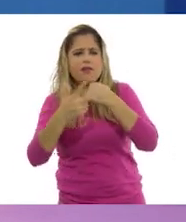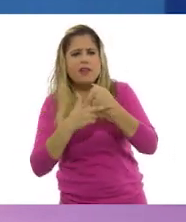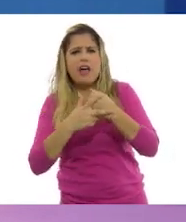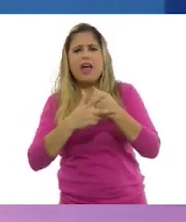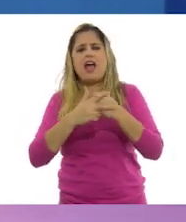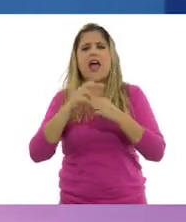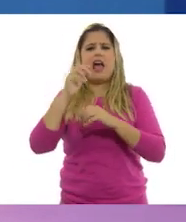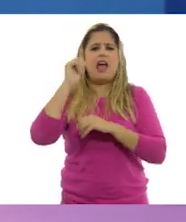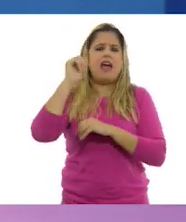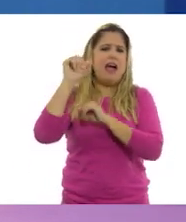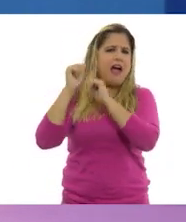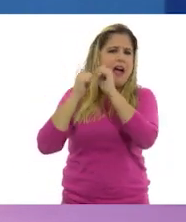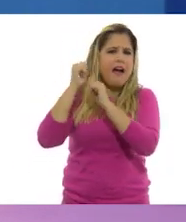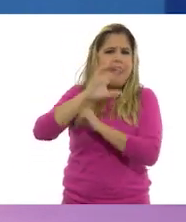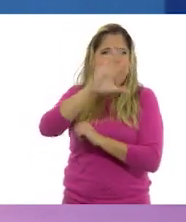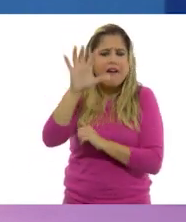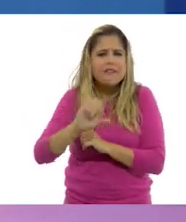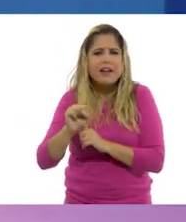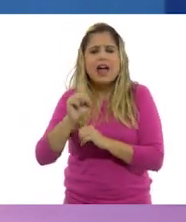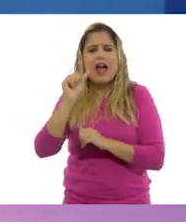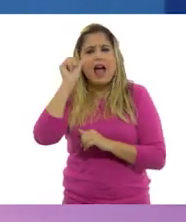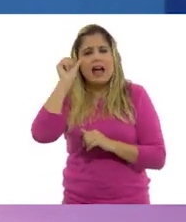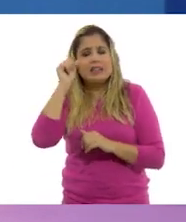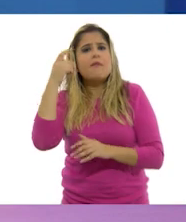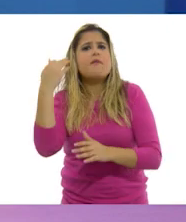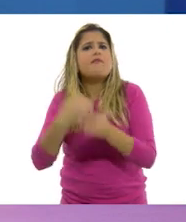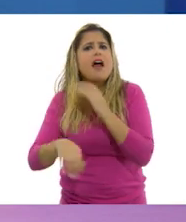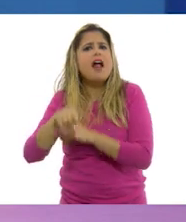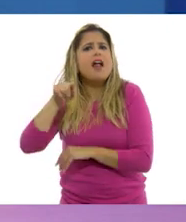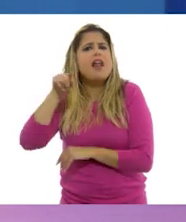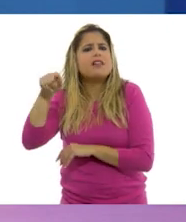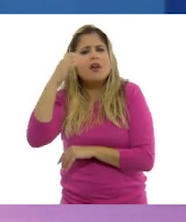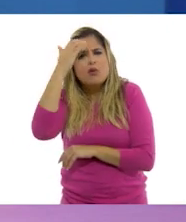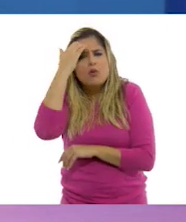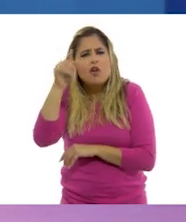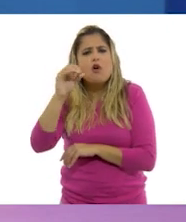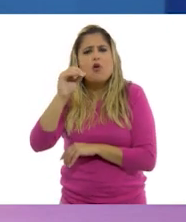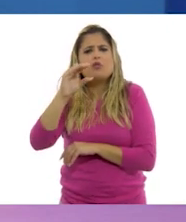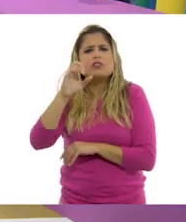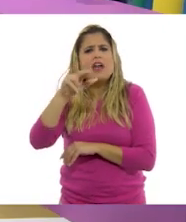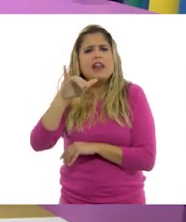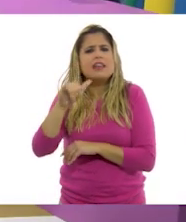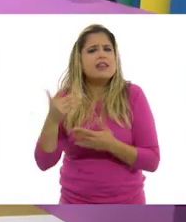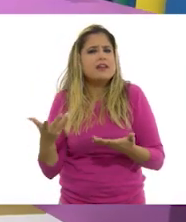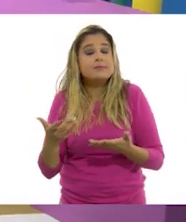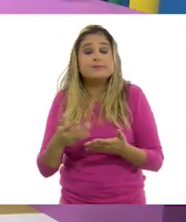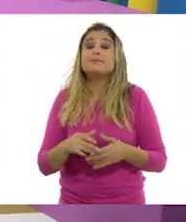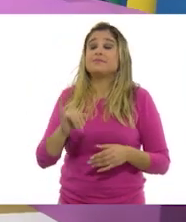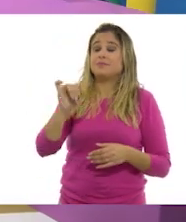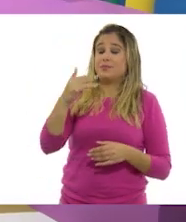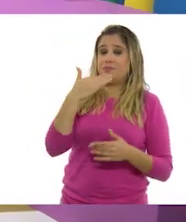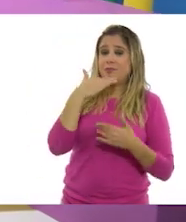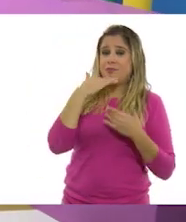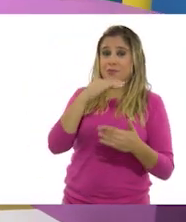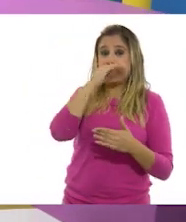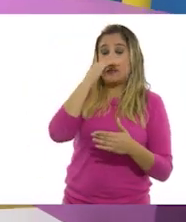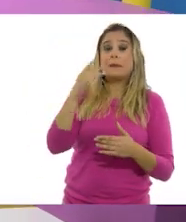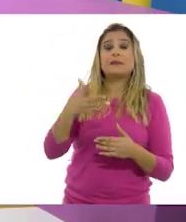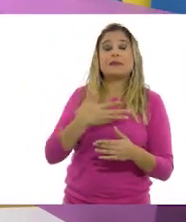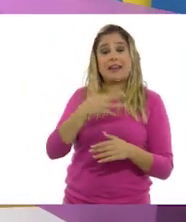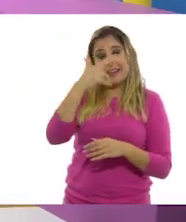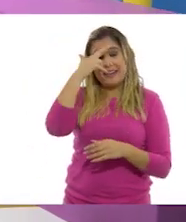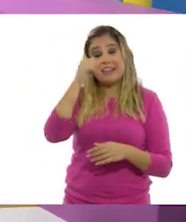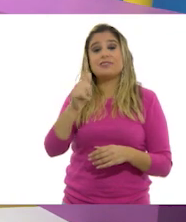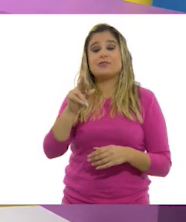África y Asia, pero nos falta conocer algo de Oceanía, ¿no? ¡Oh, sí! ¡Muy bien! Tienes mucha